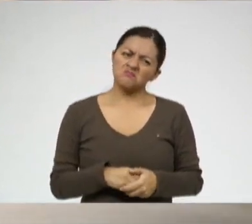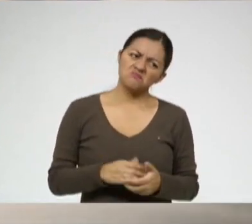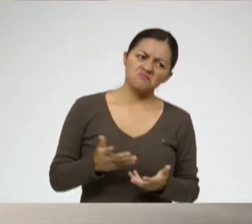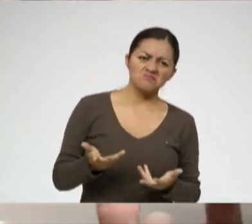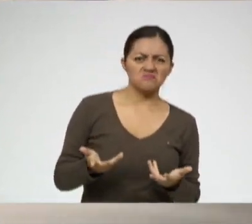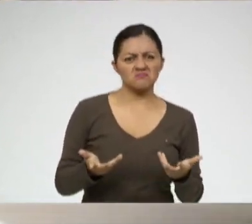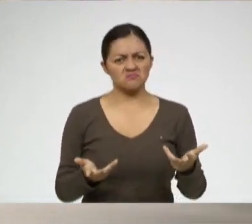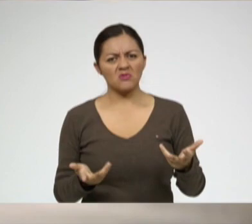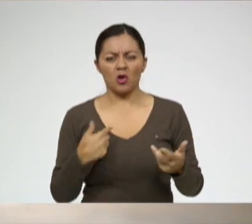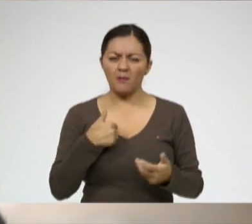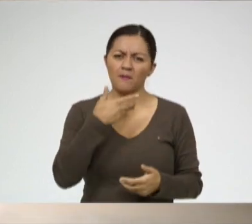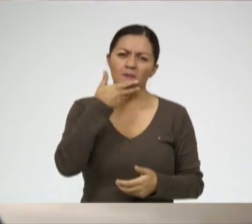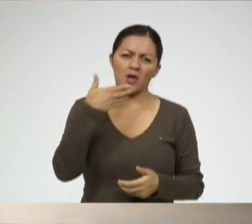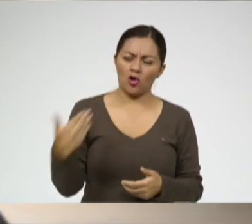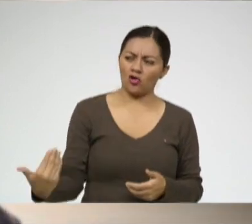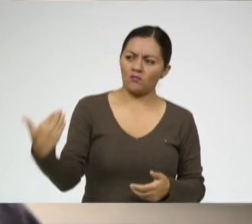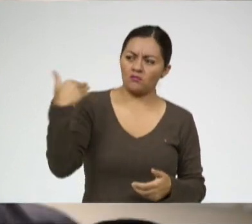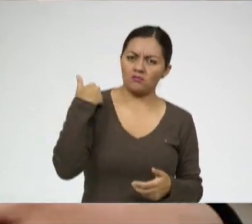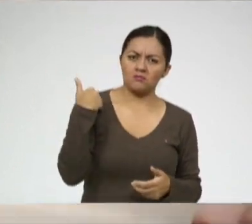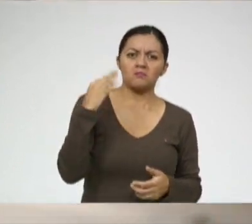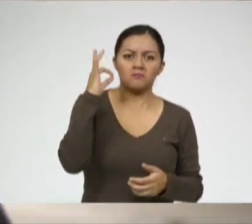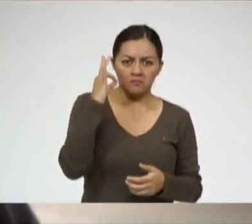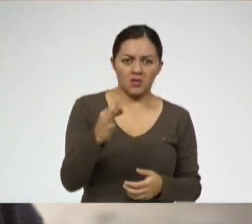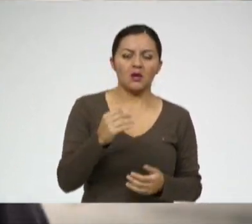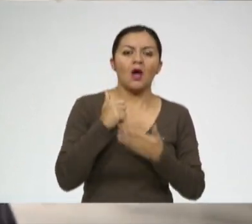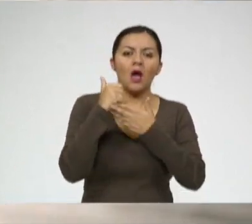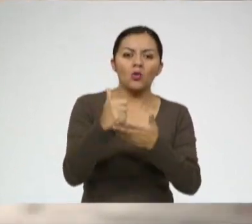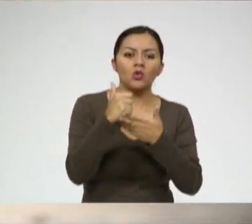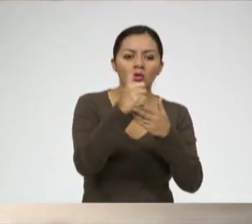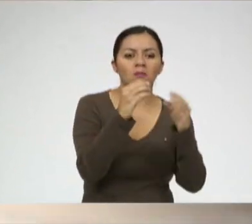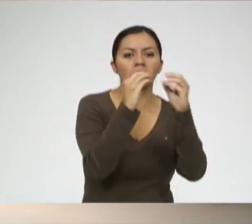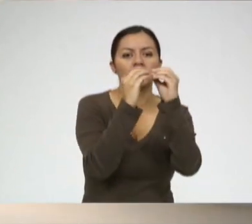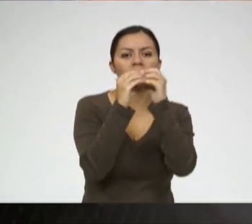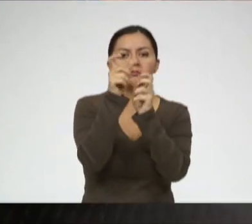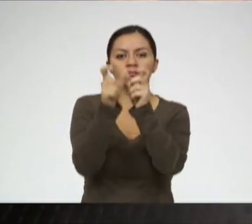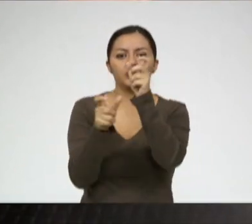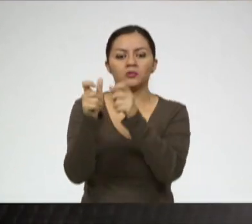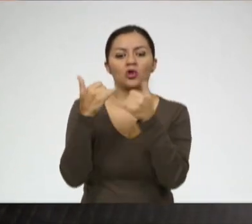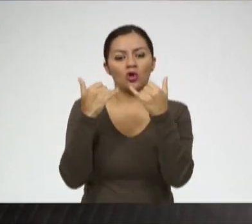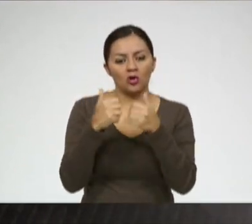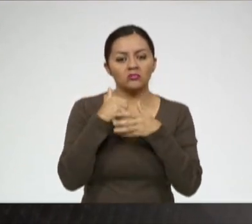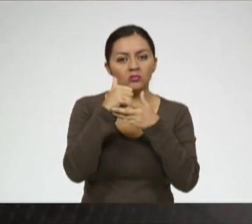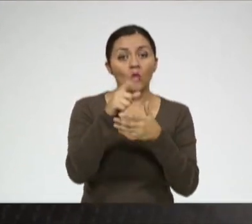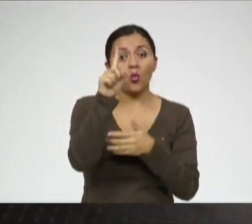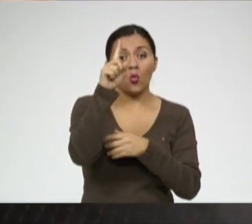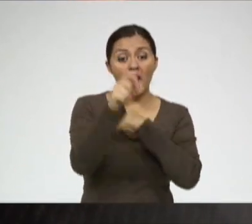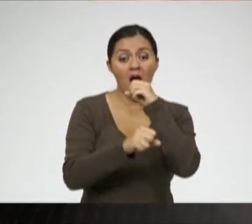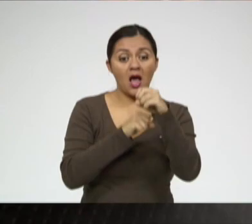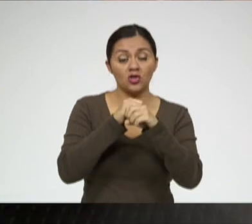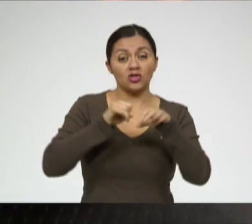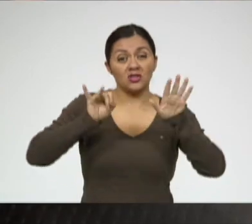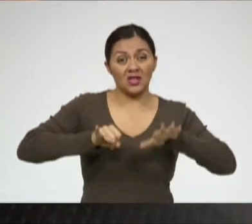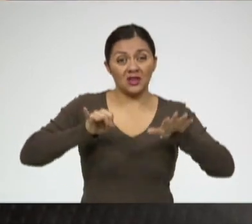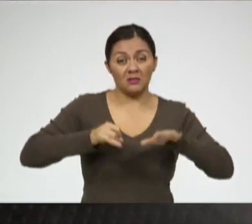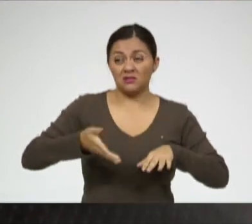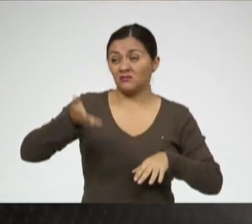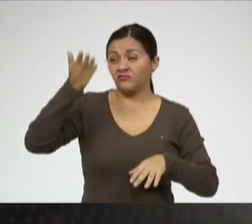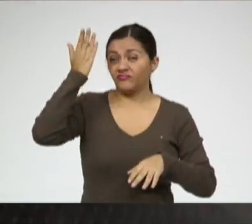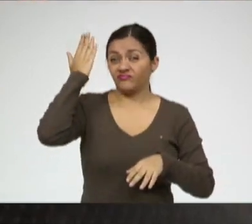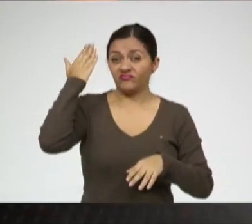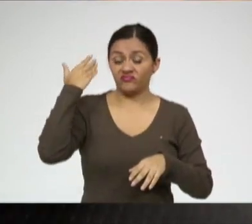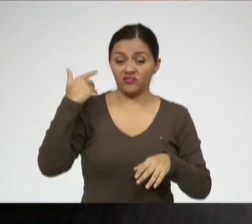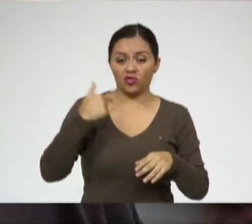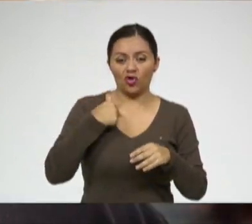cualquier cosa me motivó porque sabía que podía ayudar a más gente con mi ejemplo y en eso ando. sea recién tengo un año siete meses y